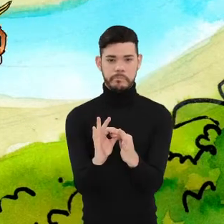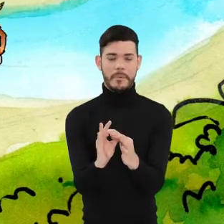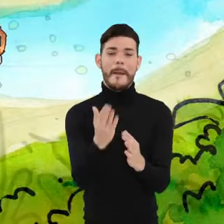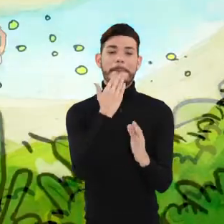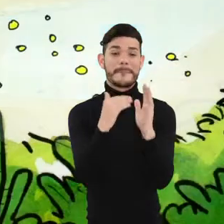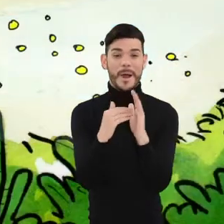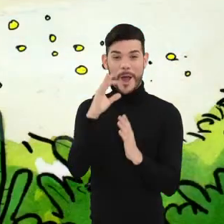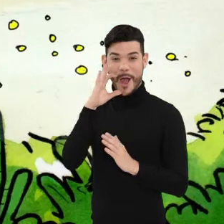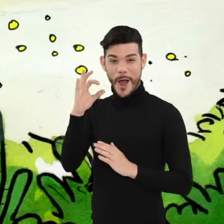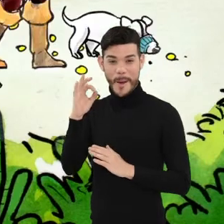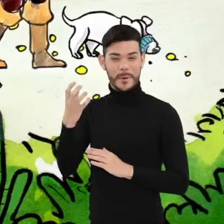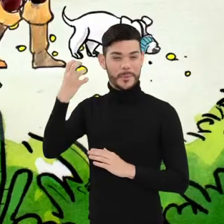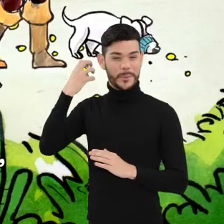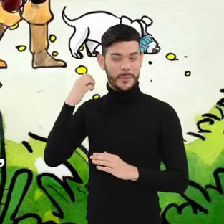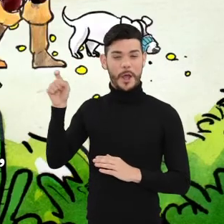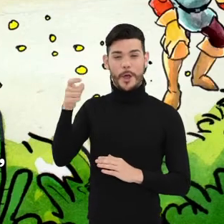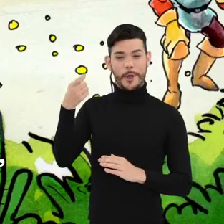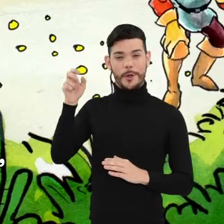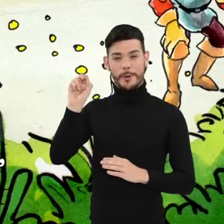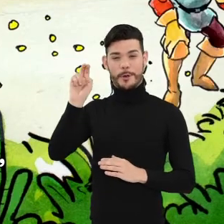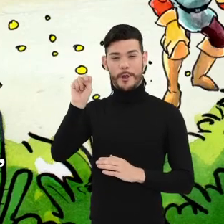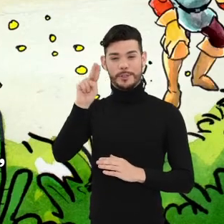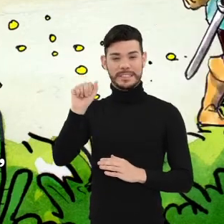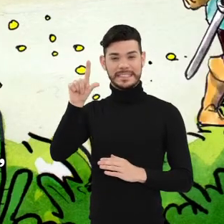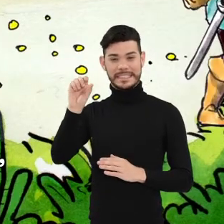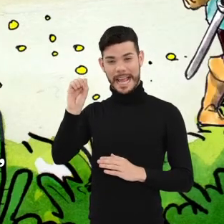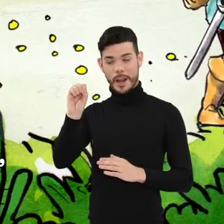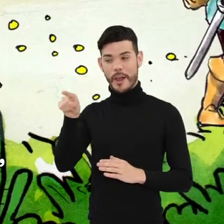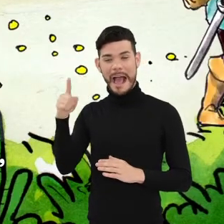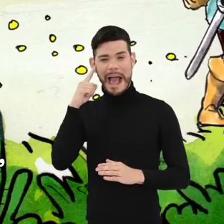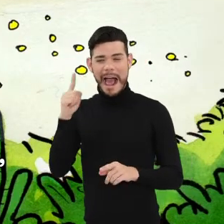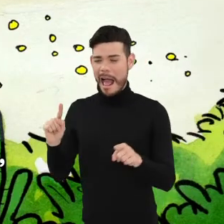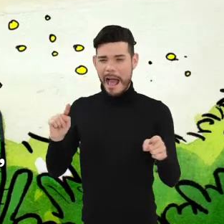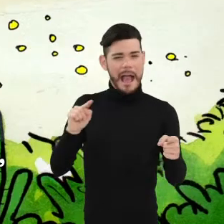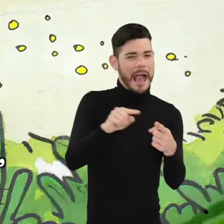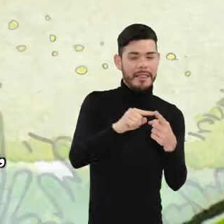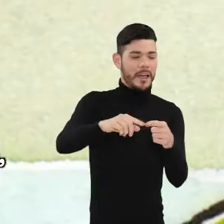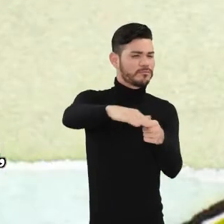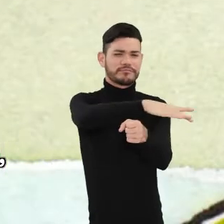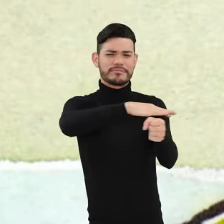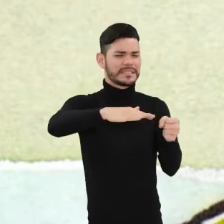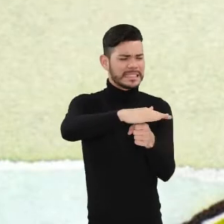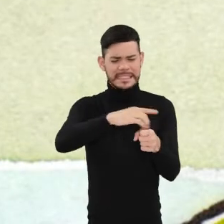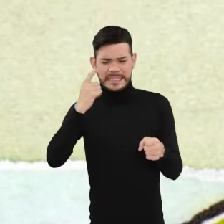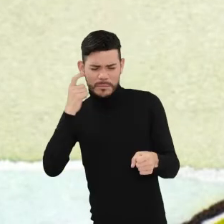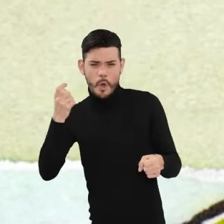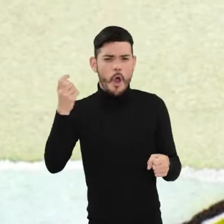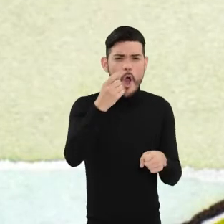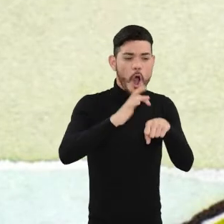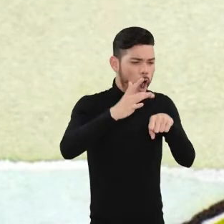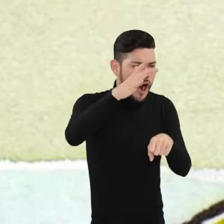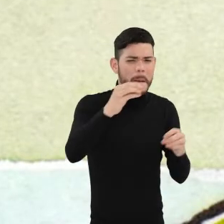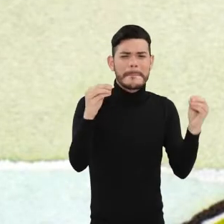Así, por ejemplo, Gonzalo Jiménez de Quesada llegó al altiplano cundiboyacense persiguiendo río arriba, además del oro, un tipo de